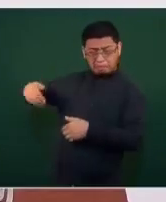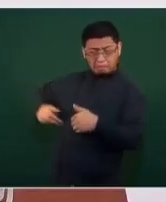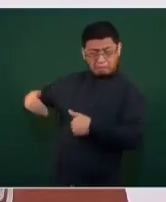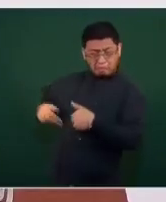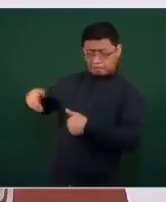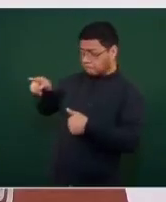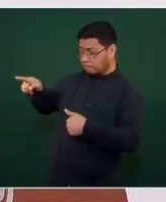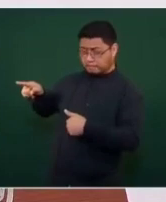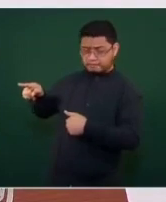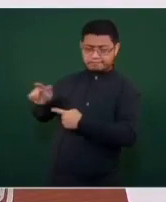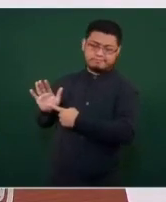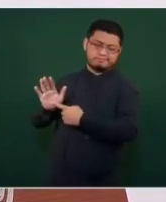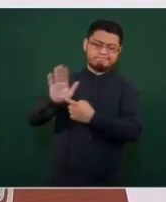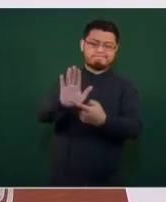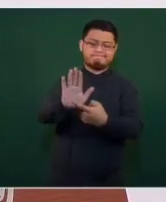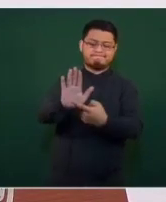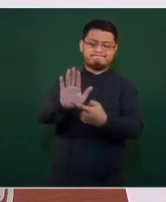público,